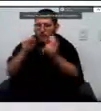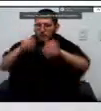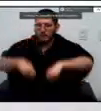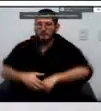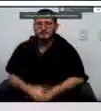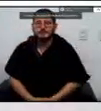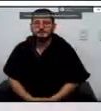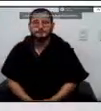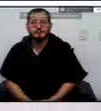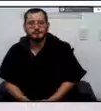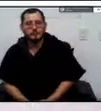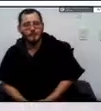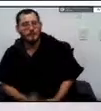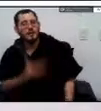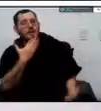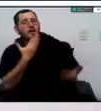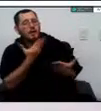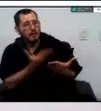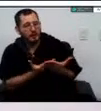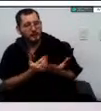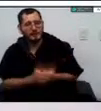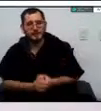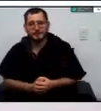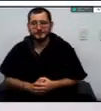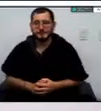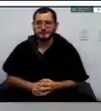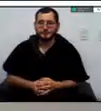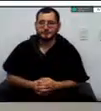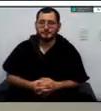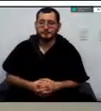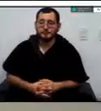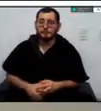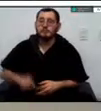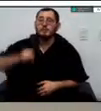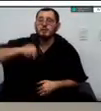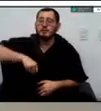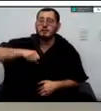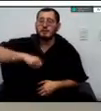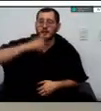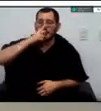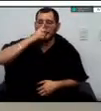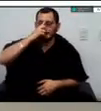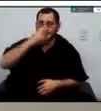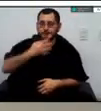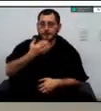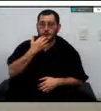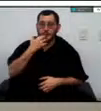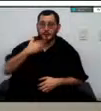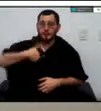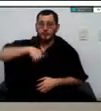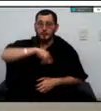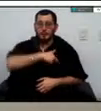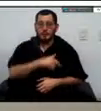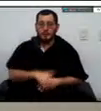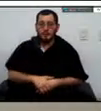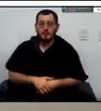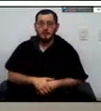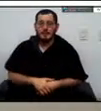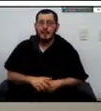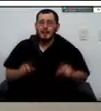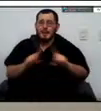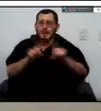gracias Nelson si efectivamente nosotros por ejemplo en temporada invernal